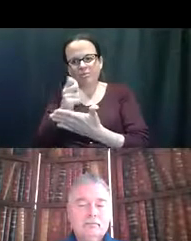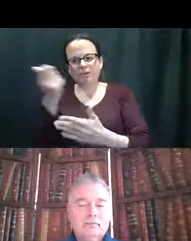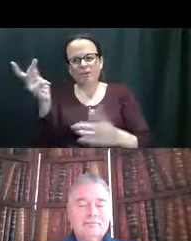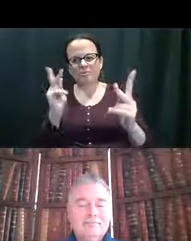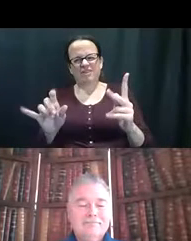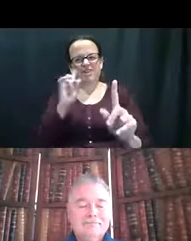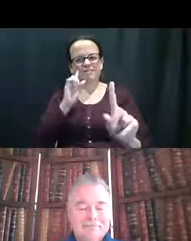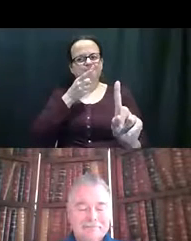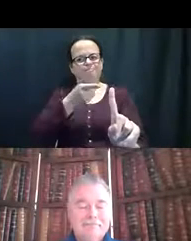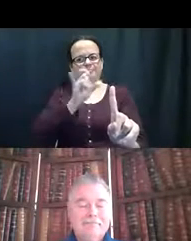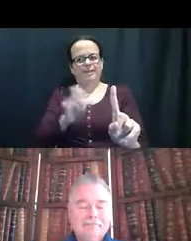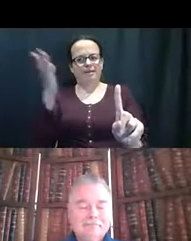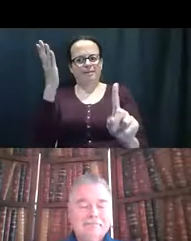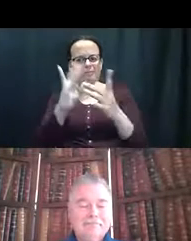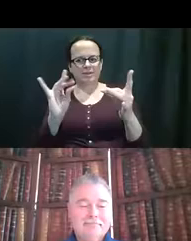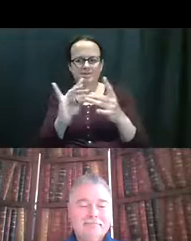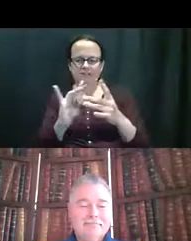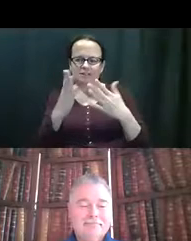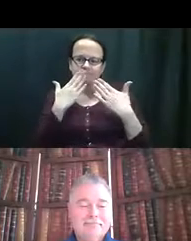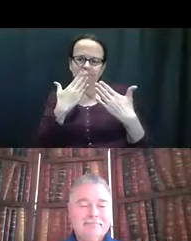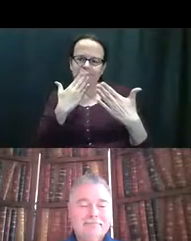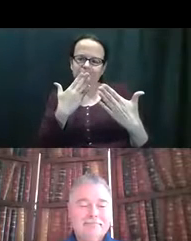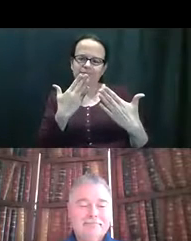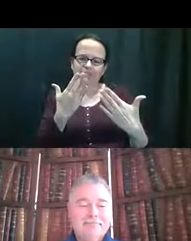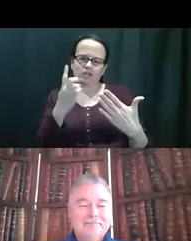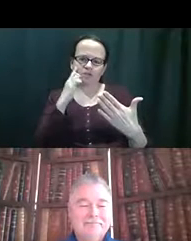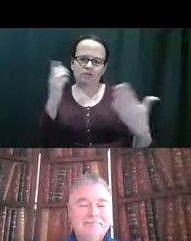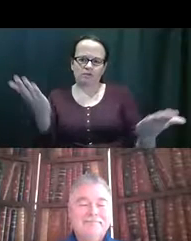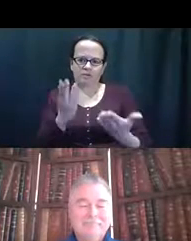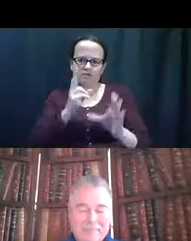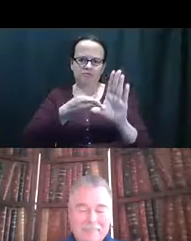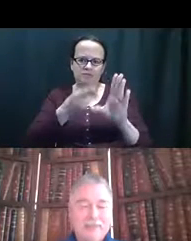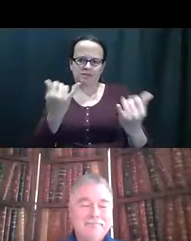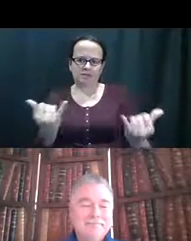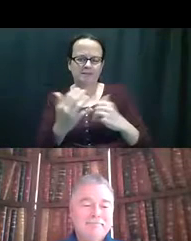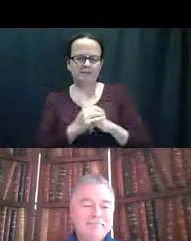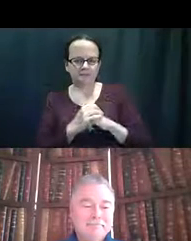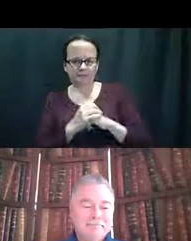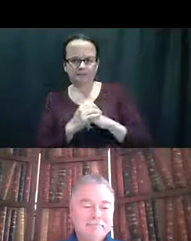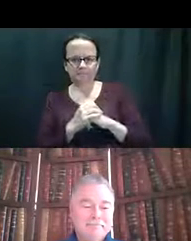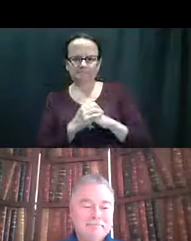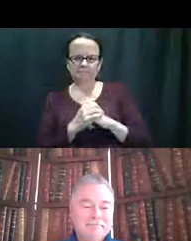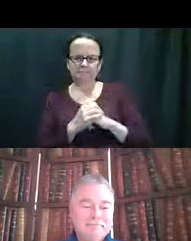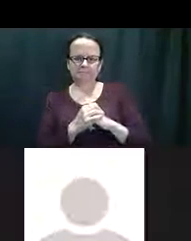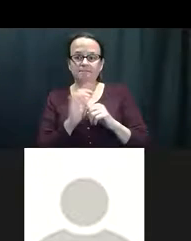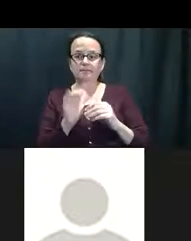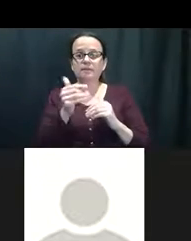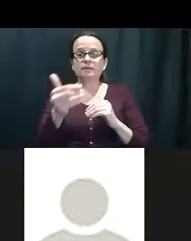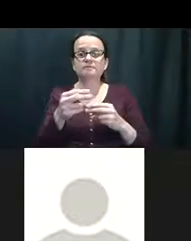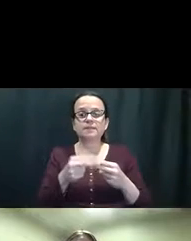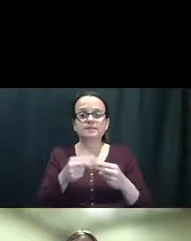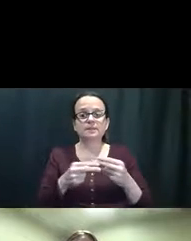otro y después, eh, nosotros mismos después el uno al uno. Así que apreciamos su presentación. Le damos las gracias por estar aquí hoy.